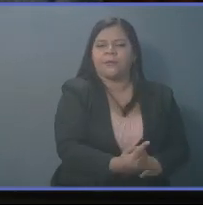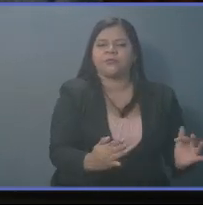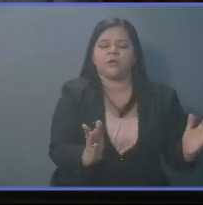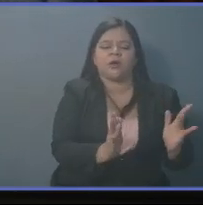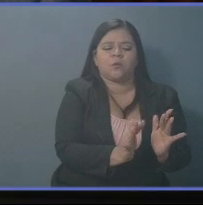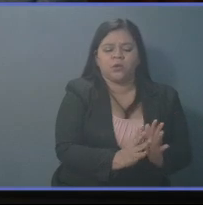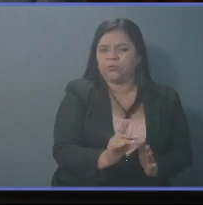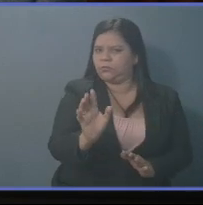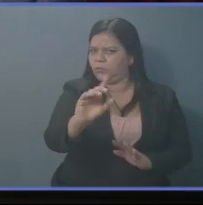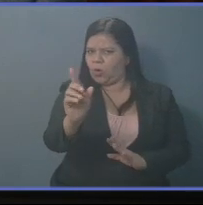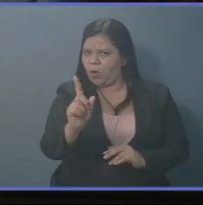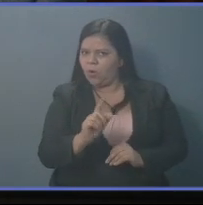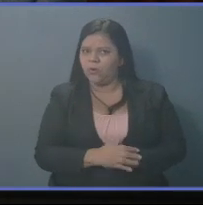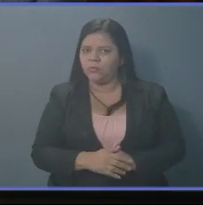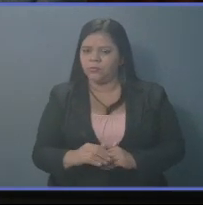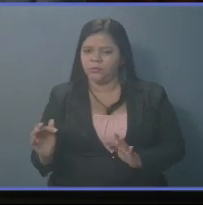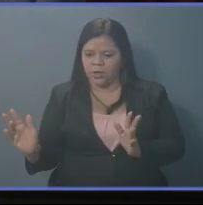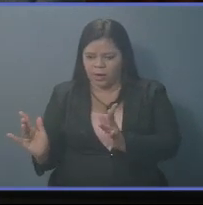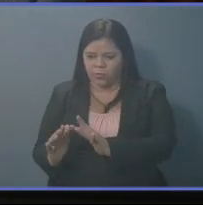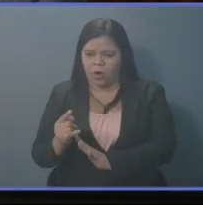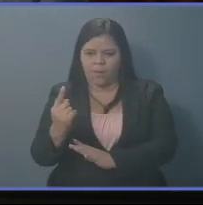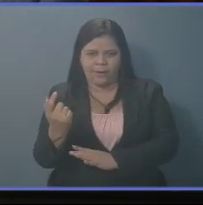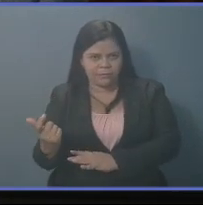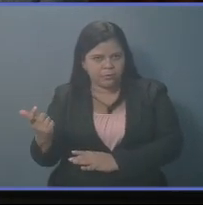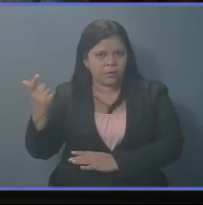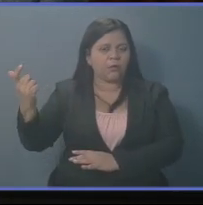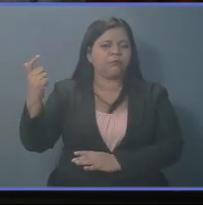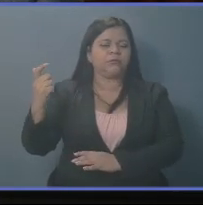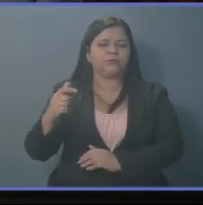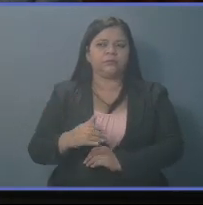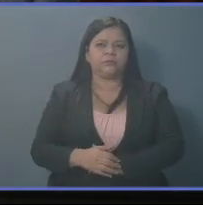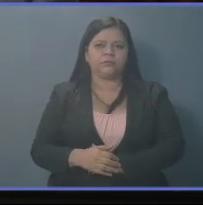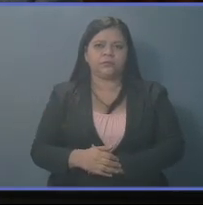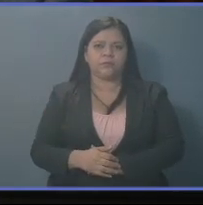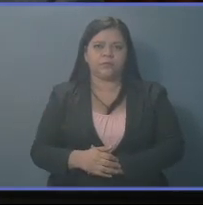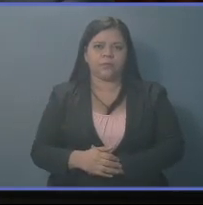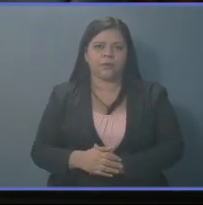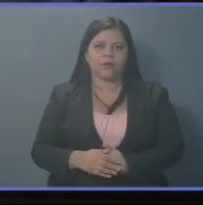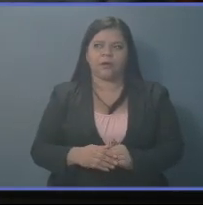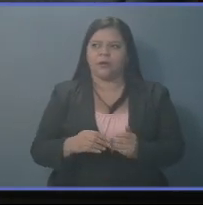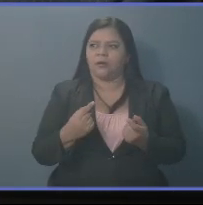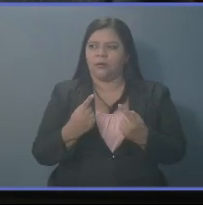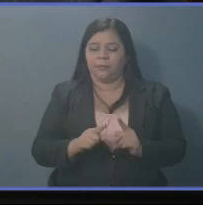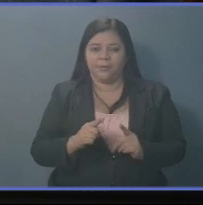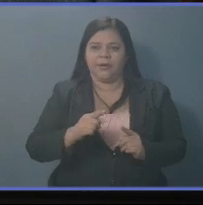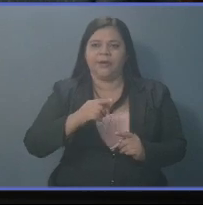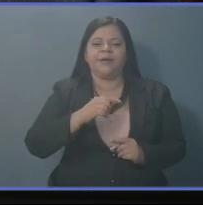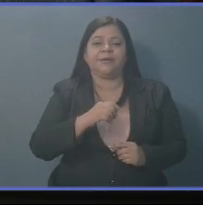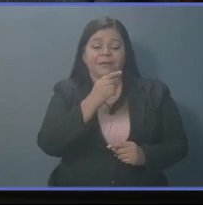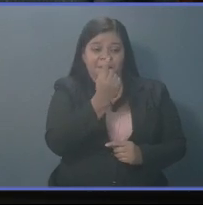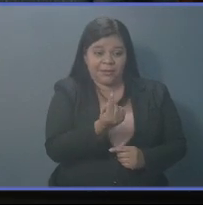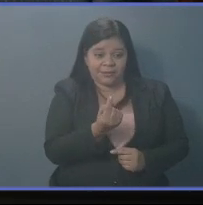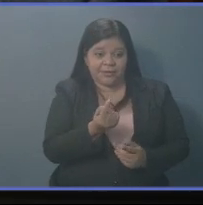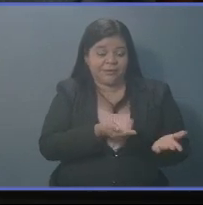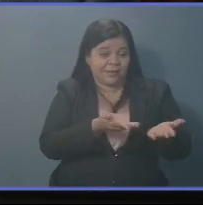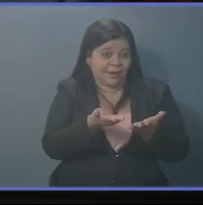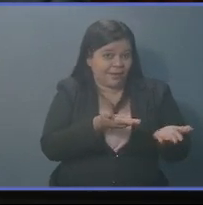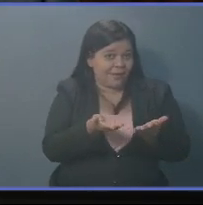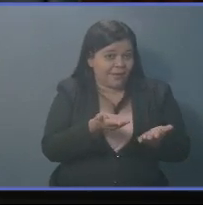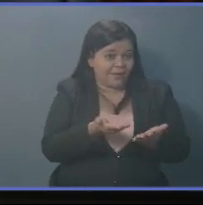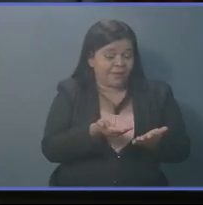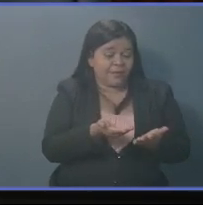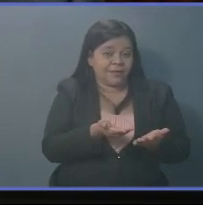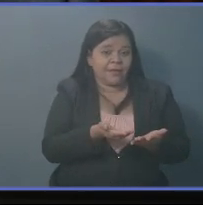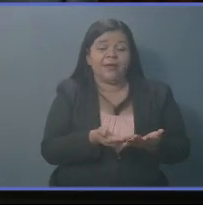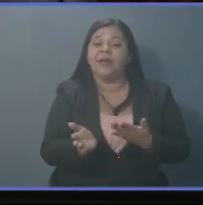No se reunió con Pedro Flores, que no es mi pariente, pero es el que vende en el mercado. Que